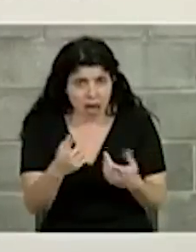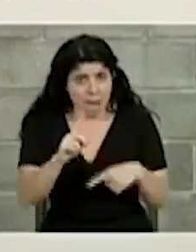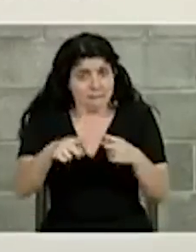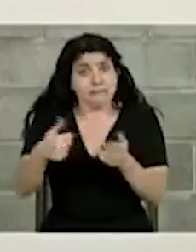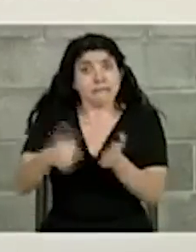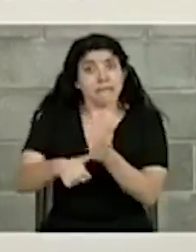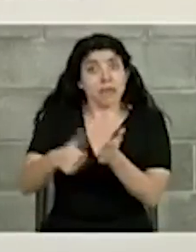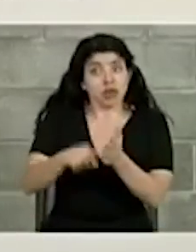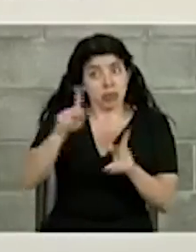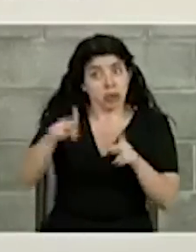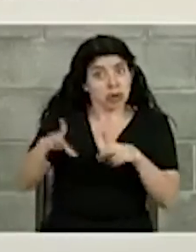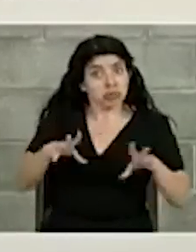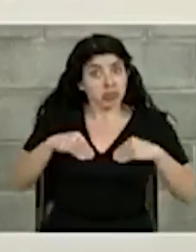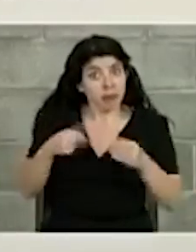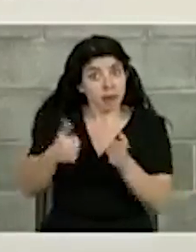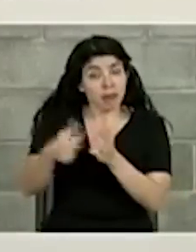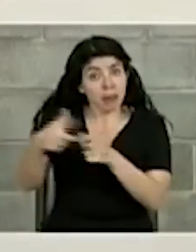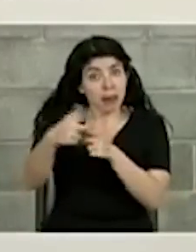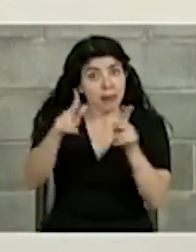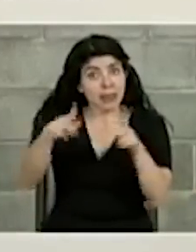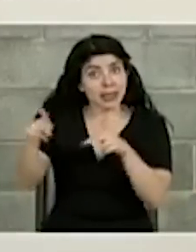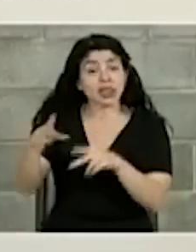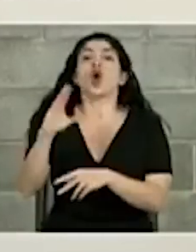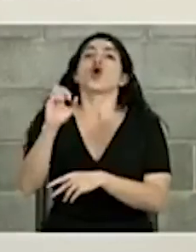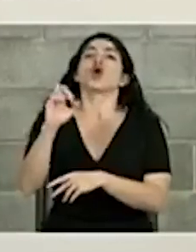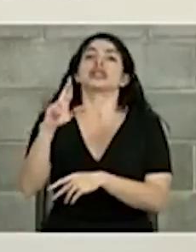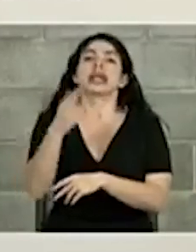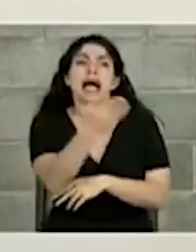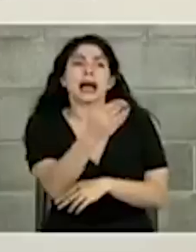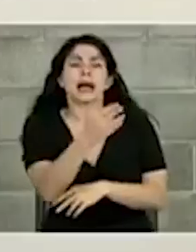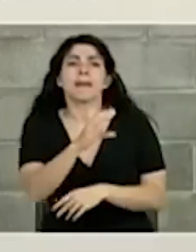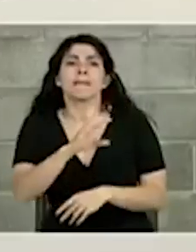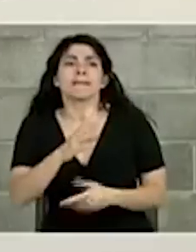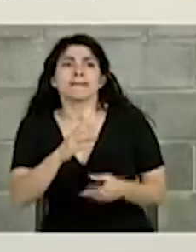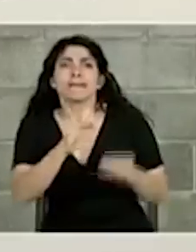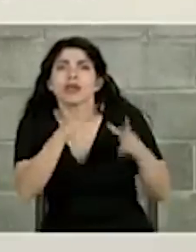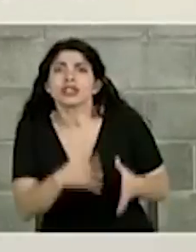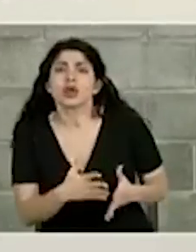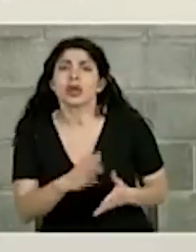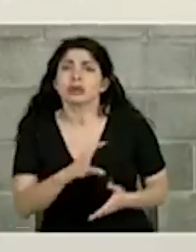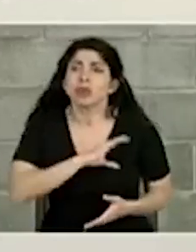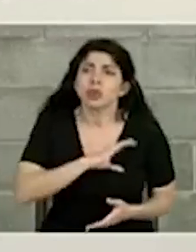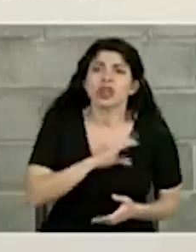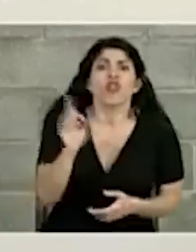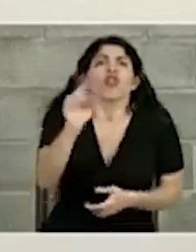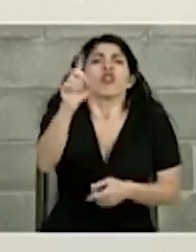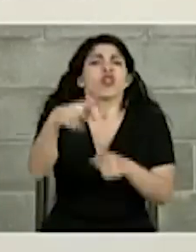tener los votos para despedir a esa gente don Oscar del magisterio de la policía ¿de dónde?